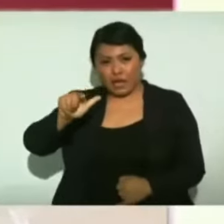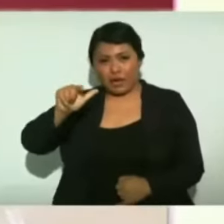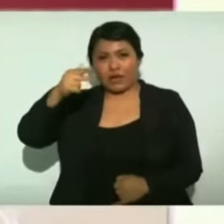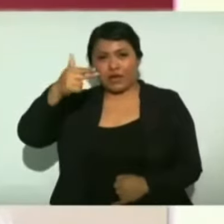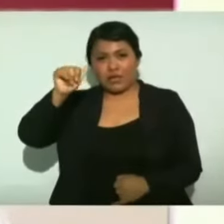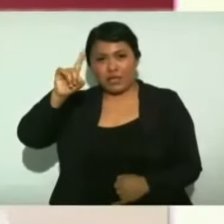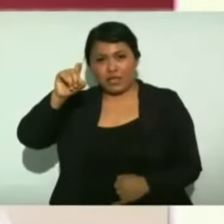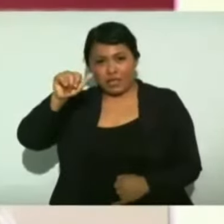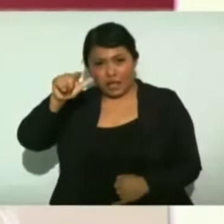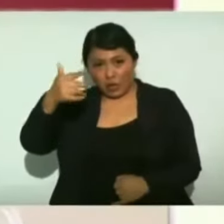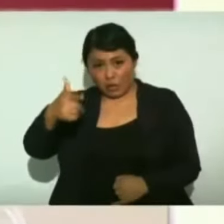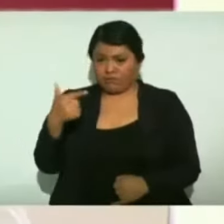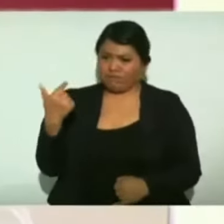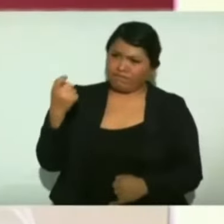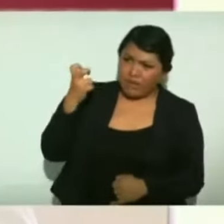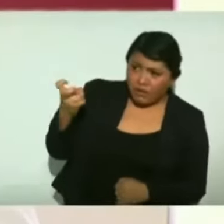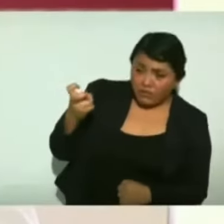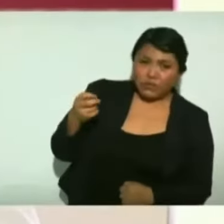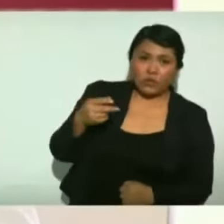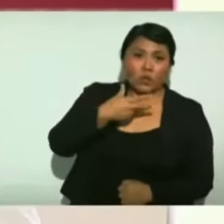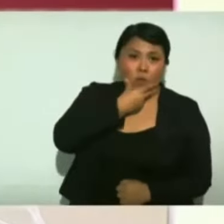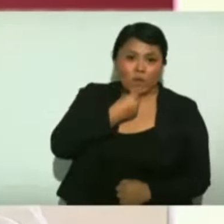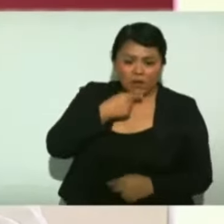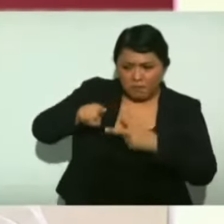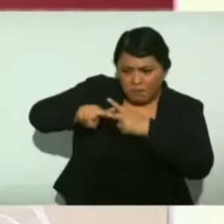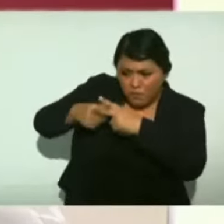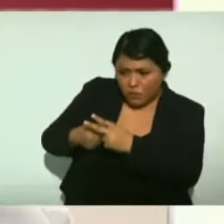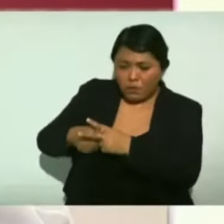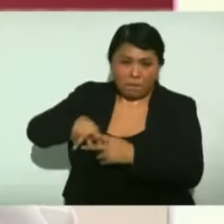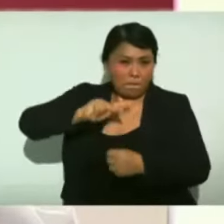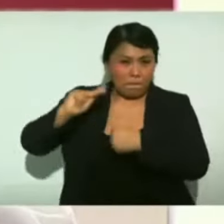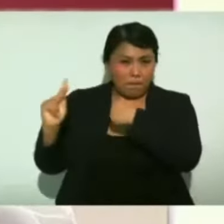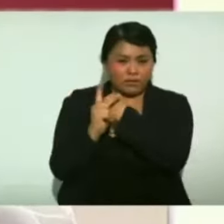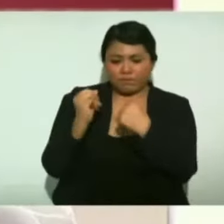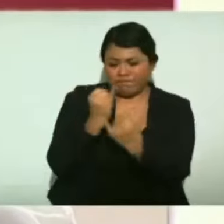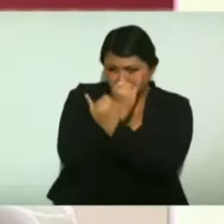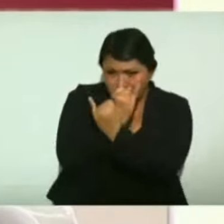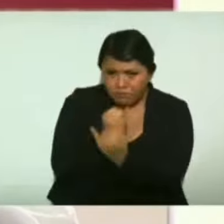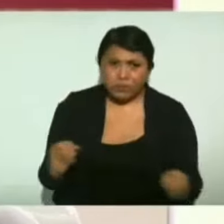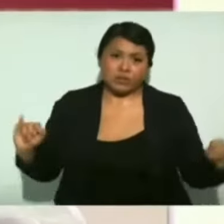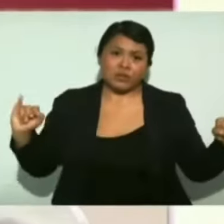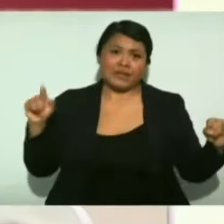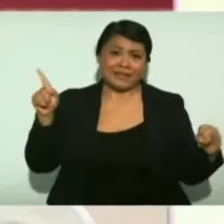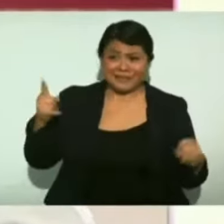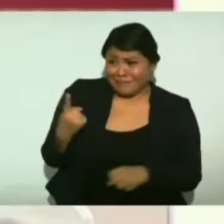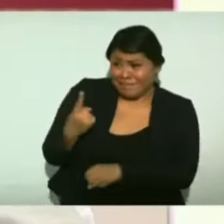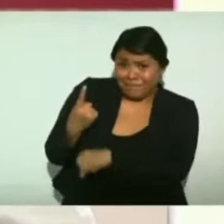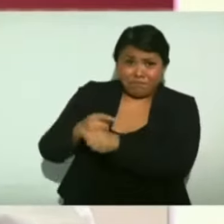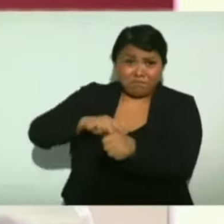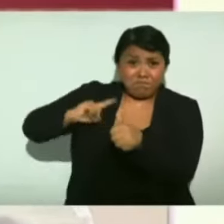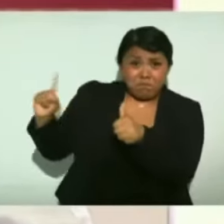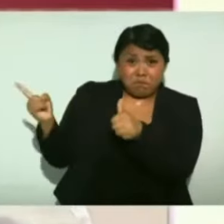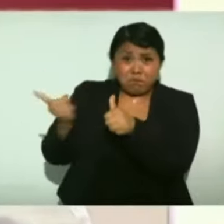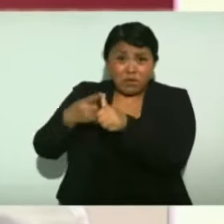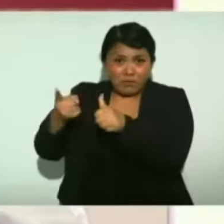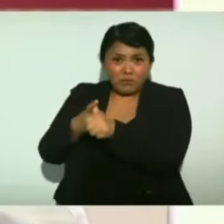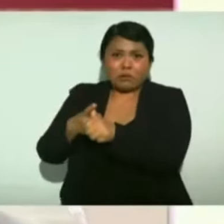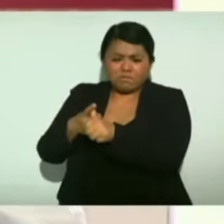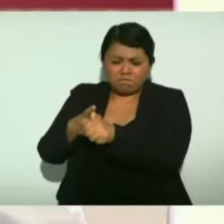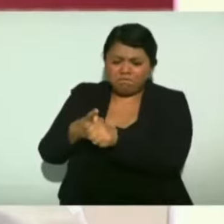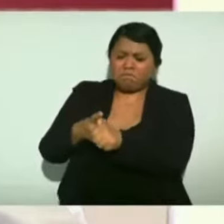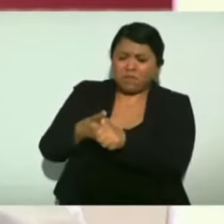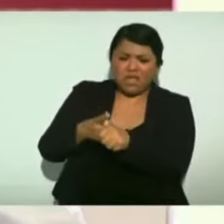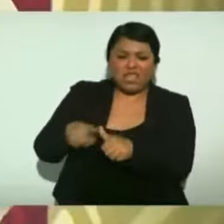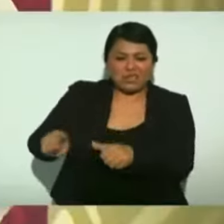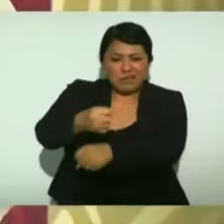fuese un país independiente, sino fue el primero en proclamar la abolición de la